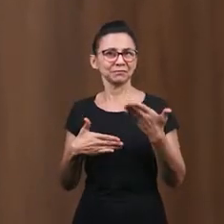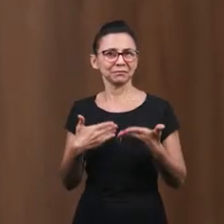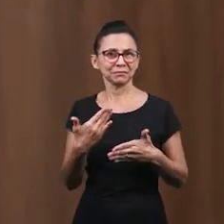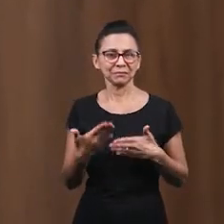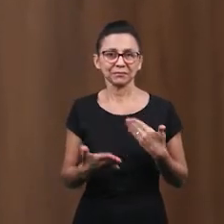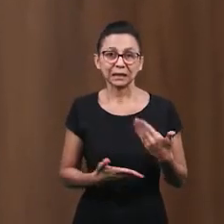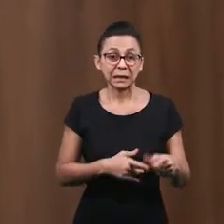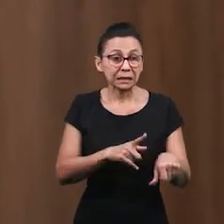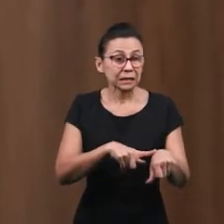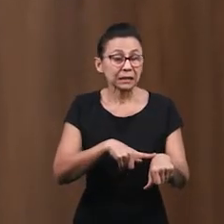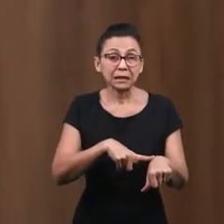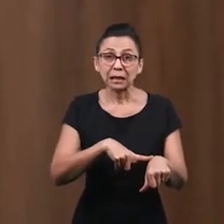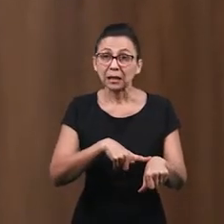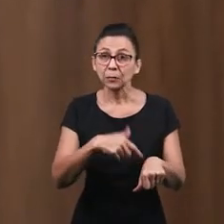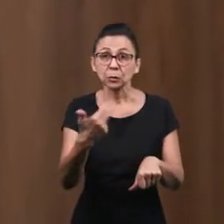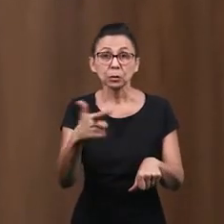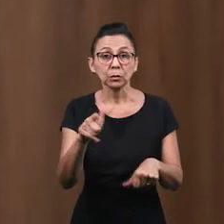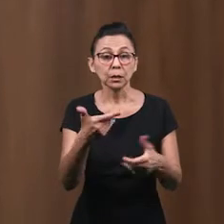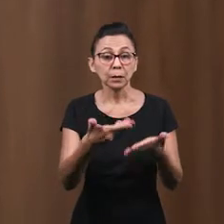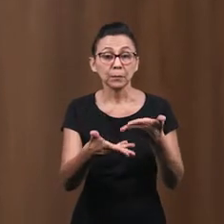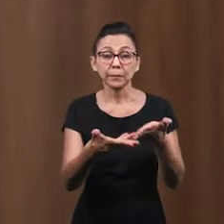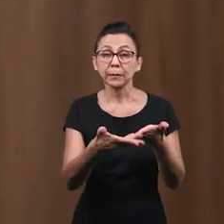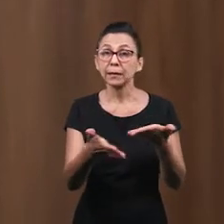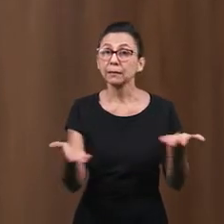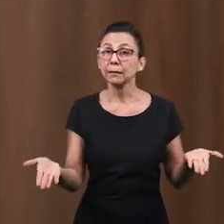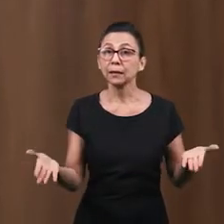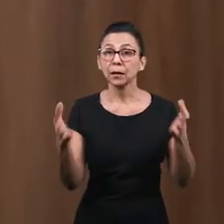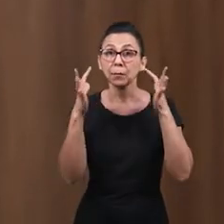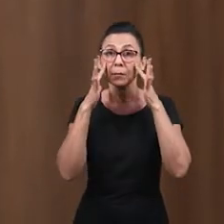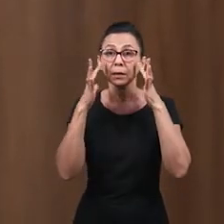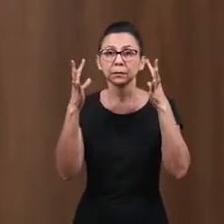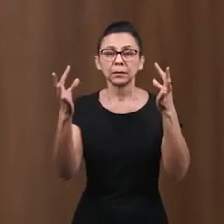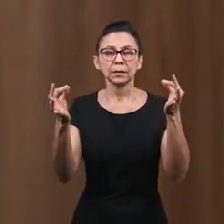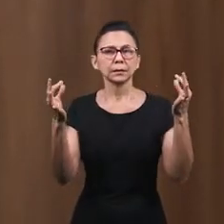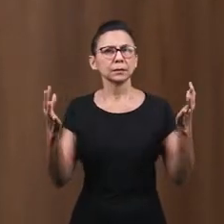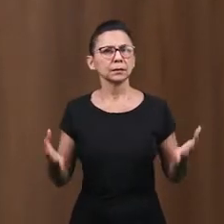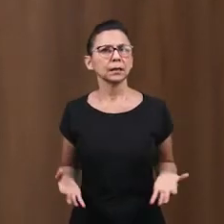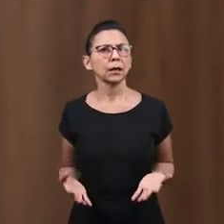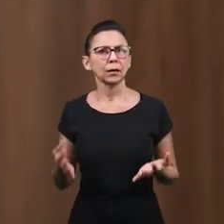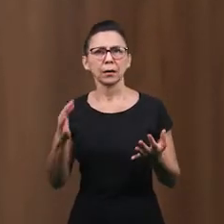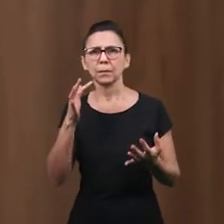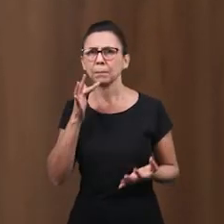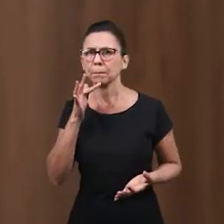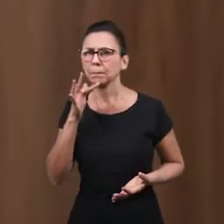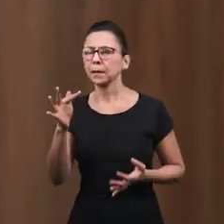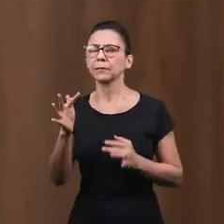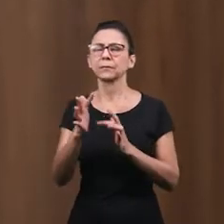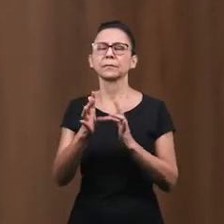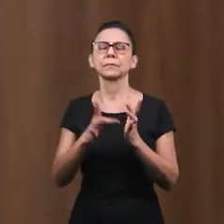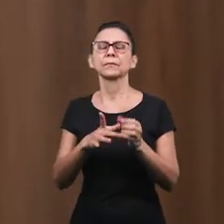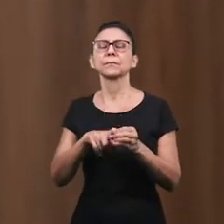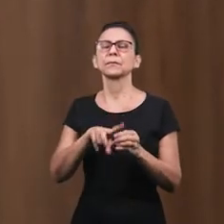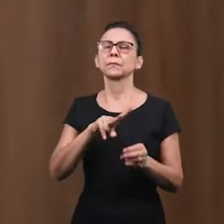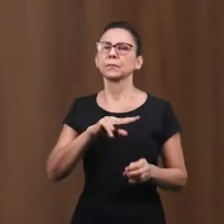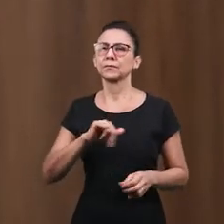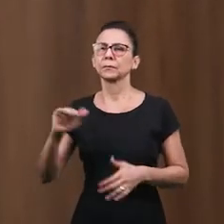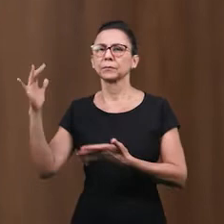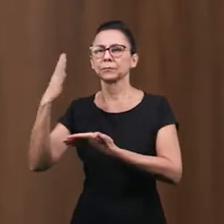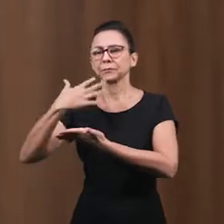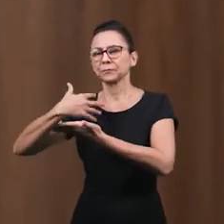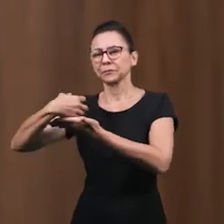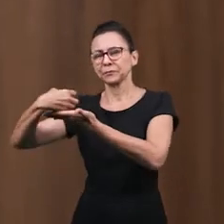No hay tiempo Para perder Necesitamos Estar atentos Porque en breve El Señor Jesús